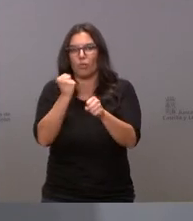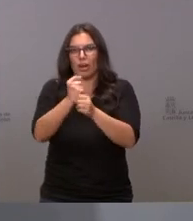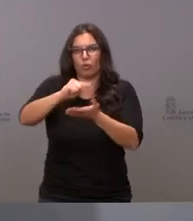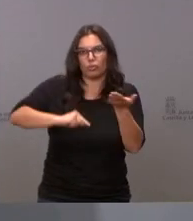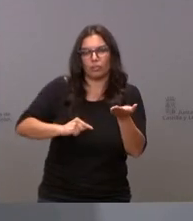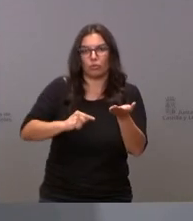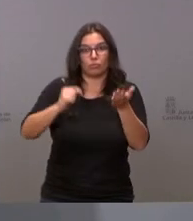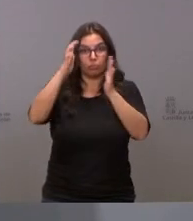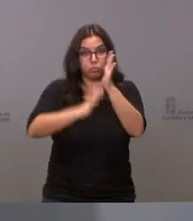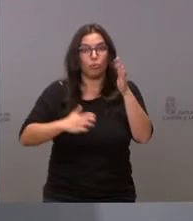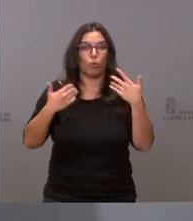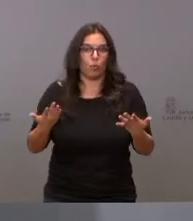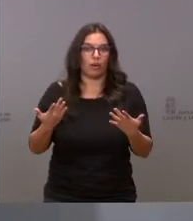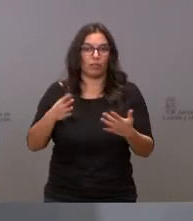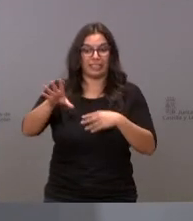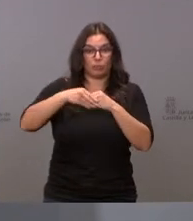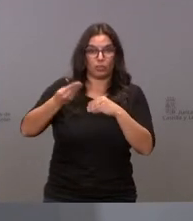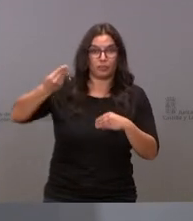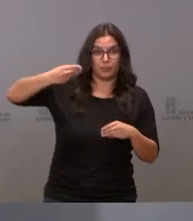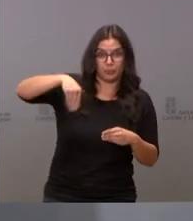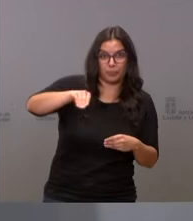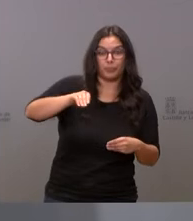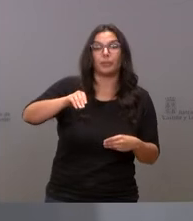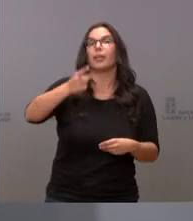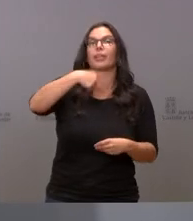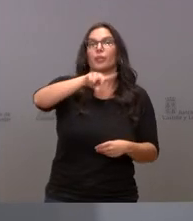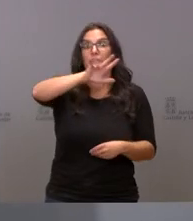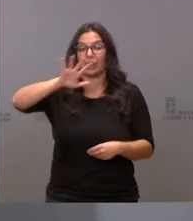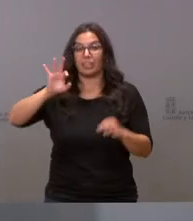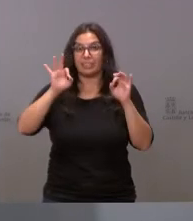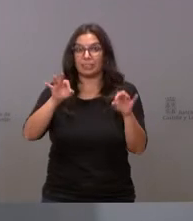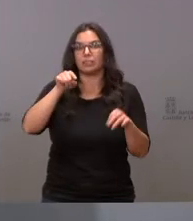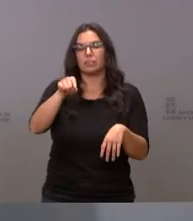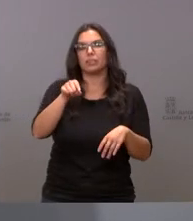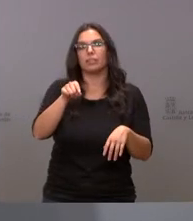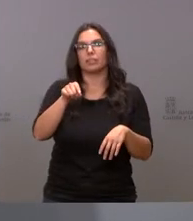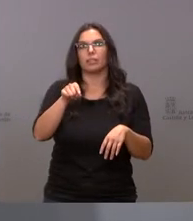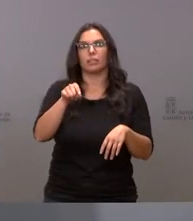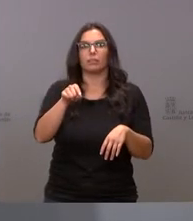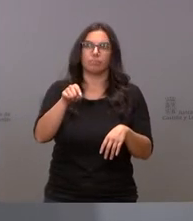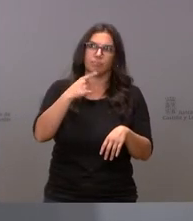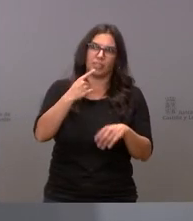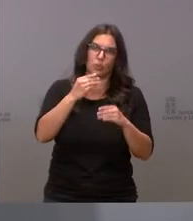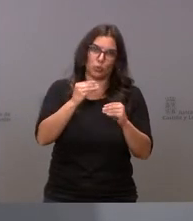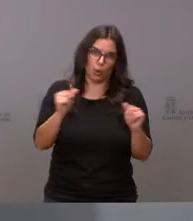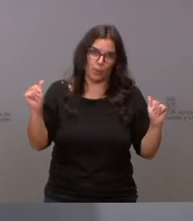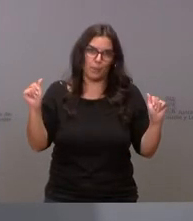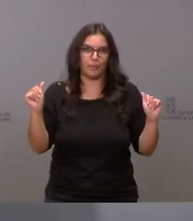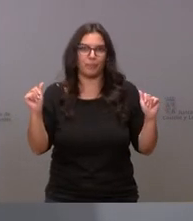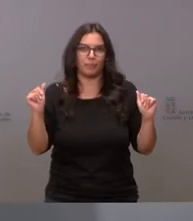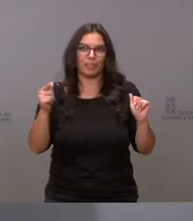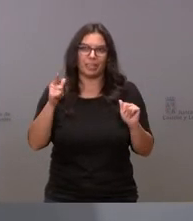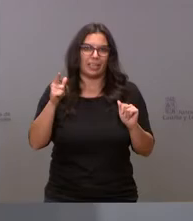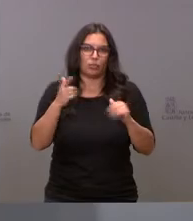esta disposición adicional centésimo decima quinta vamos a decirlo suavemente es